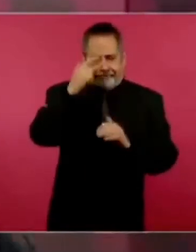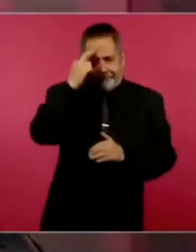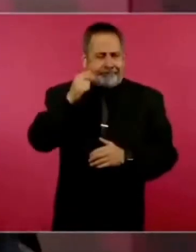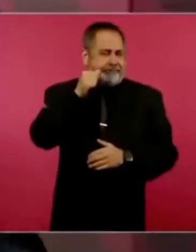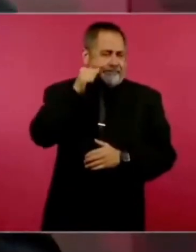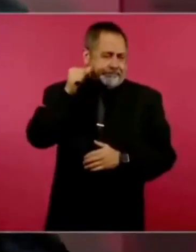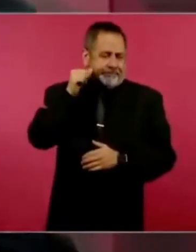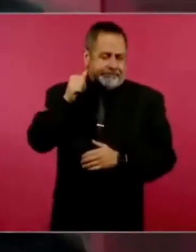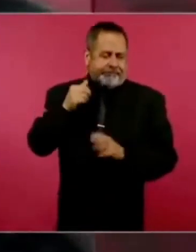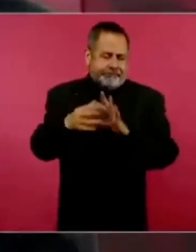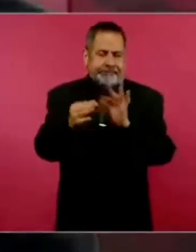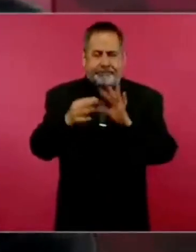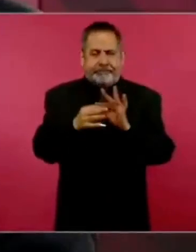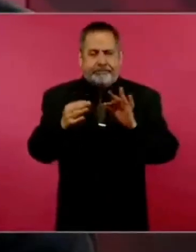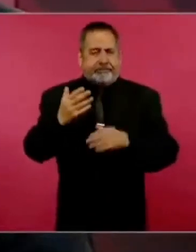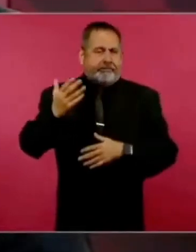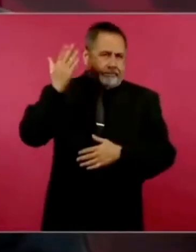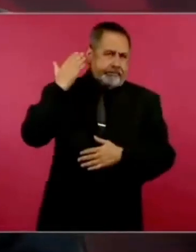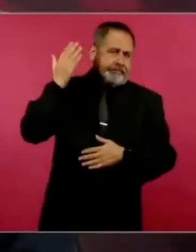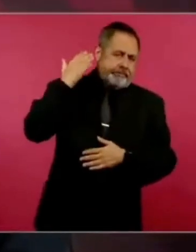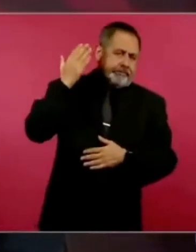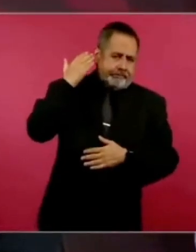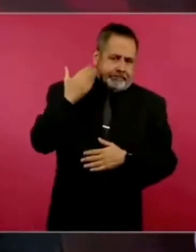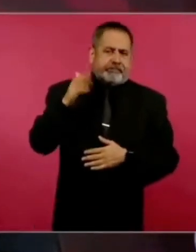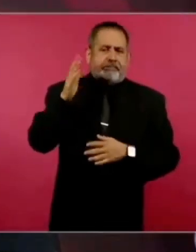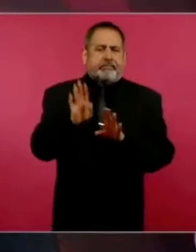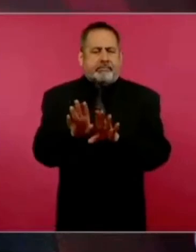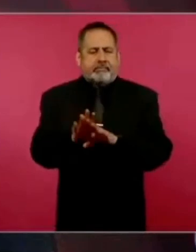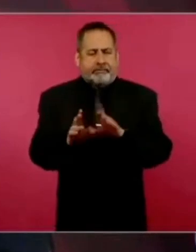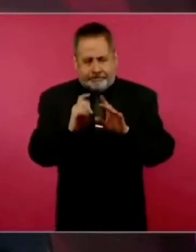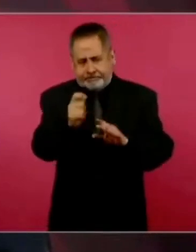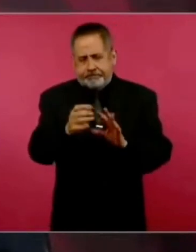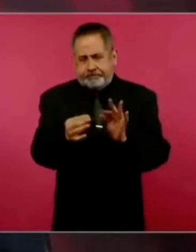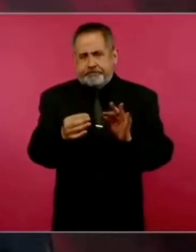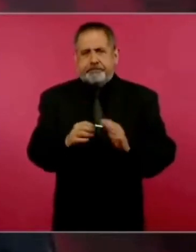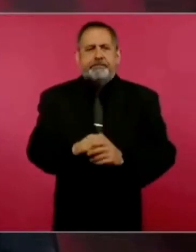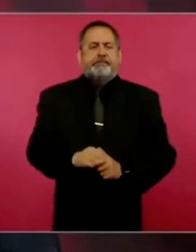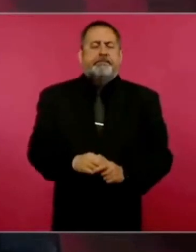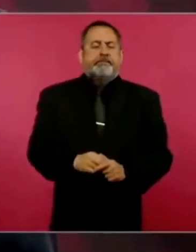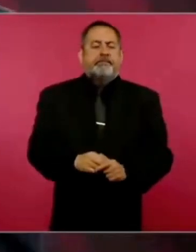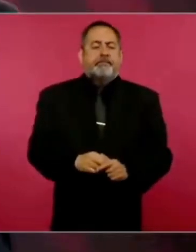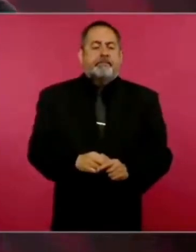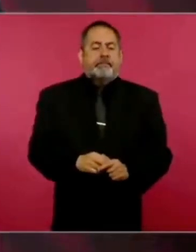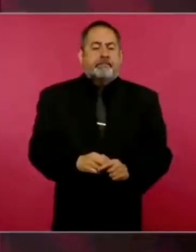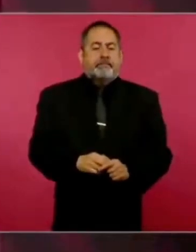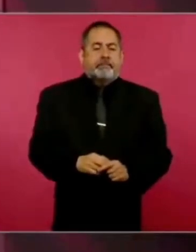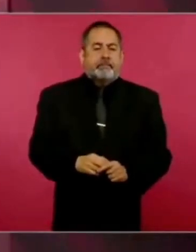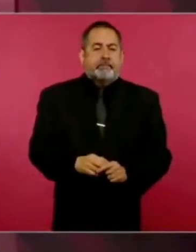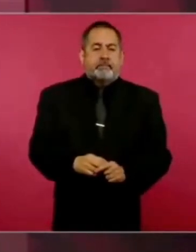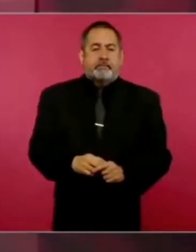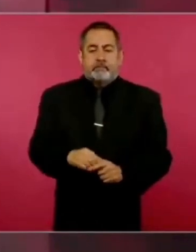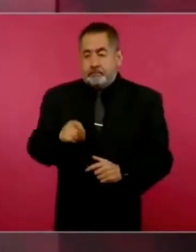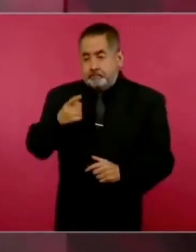de que no sabíamos